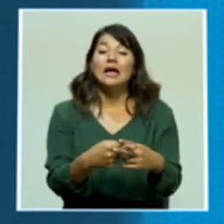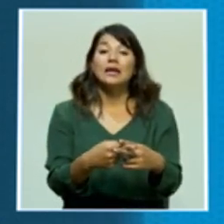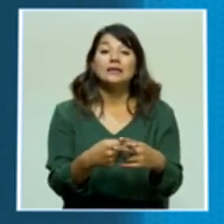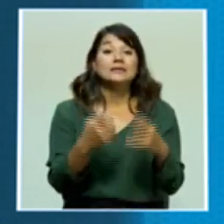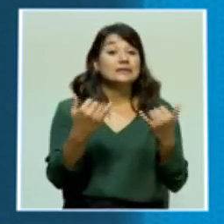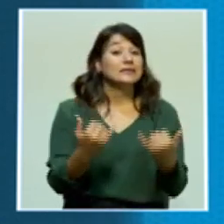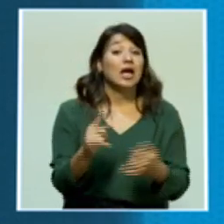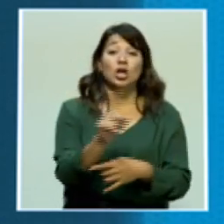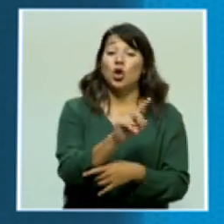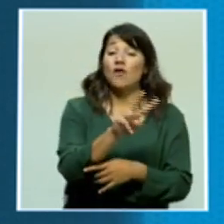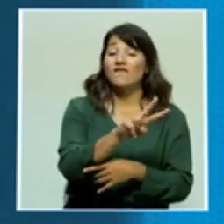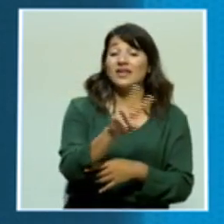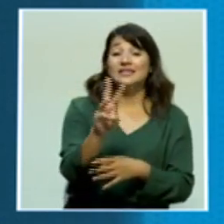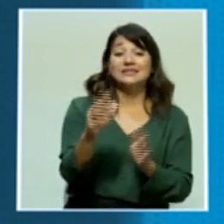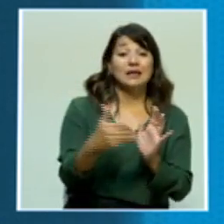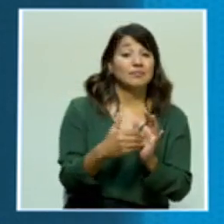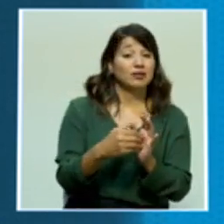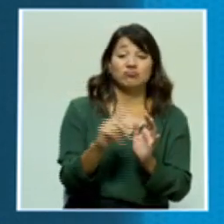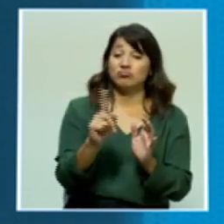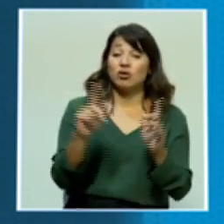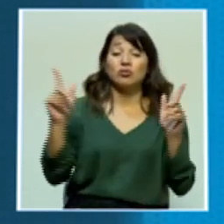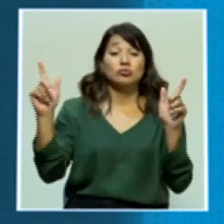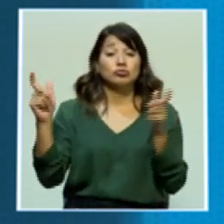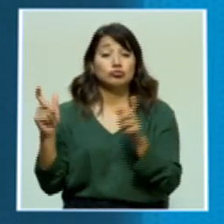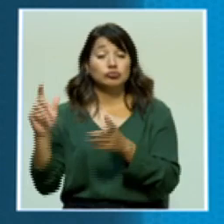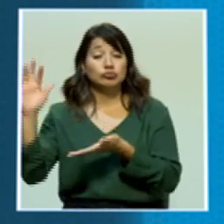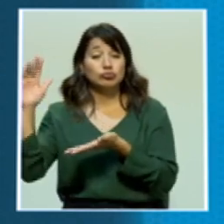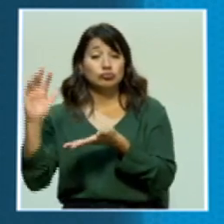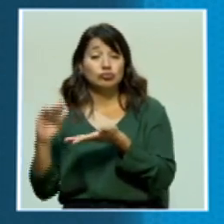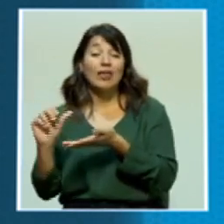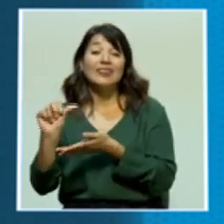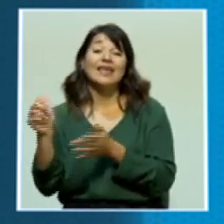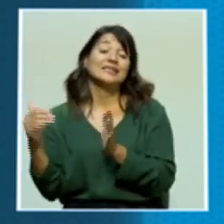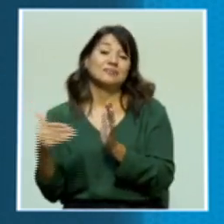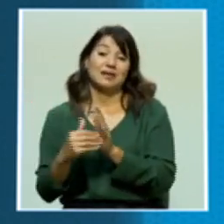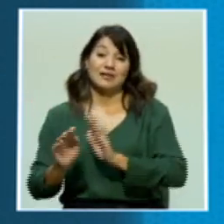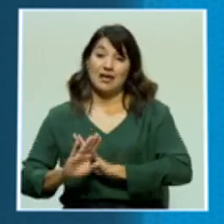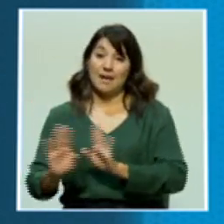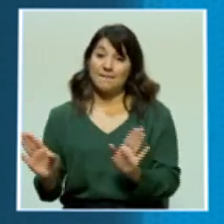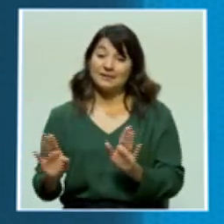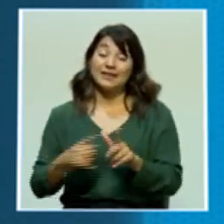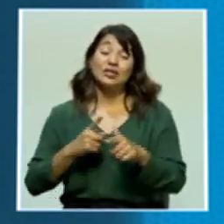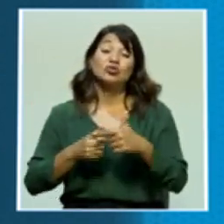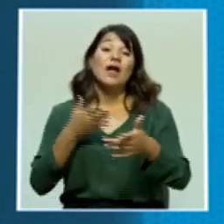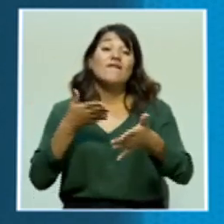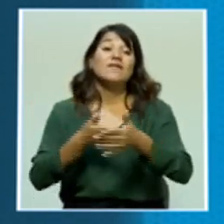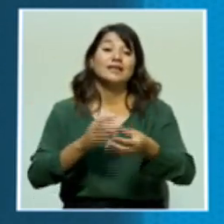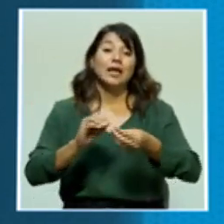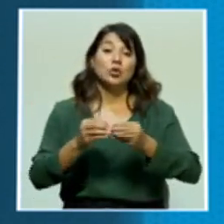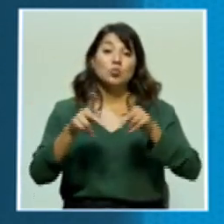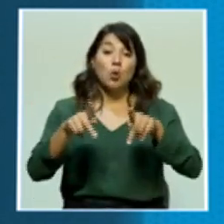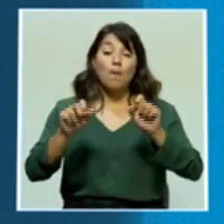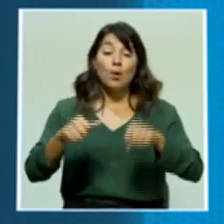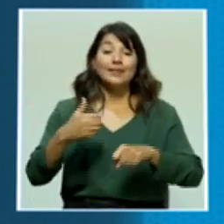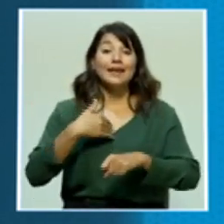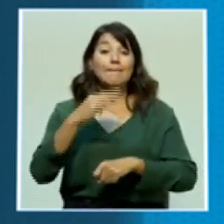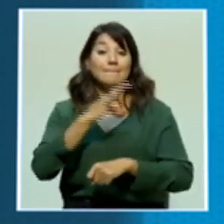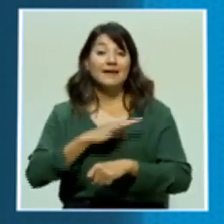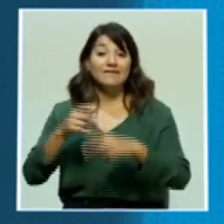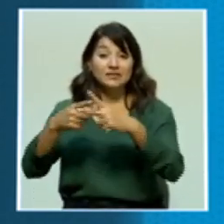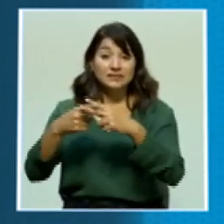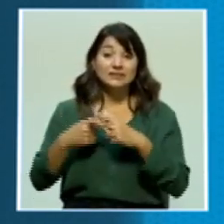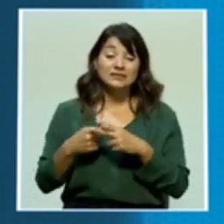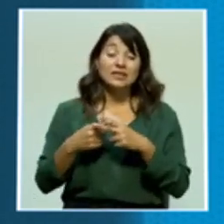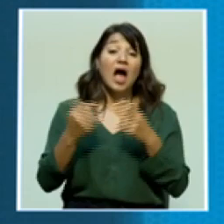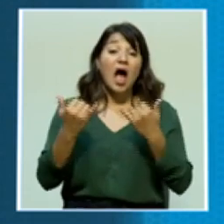26 mil a 10 mil millones de colones, afectando directamente la cantidad de estudiantes beneficiados, los cuales disminuirán